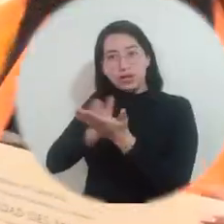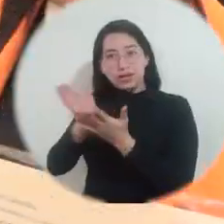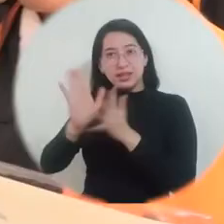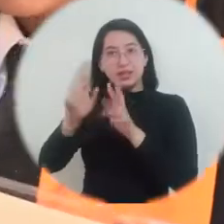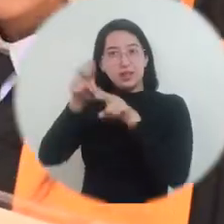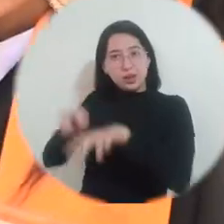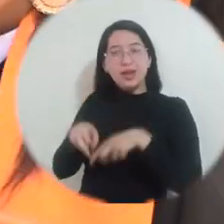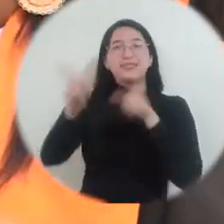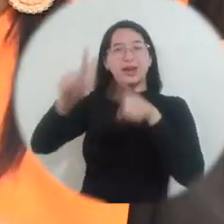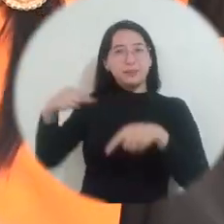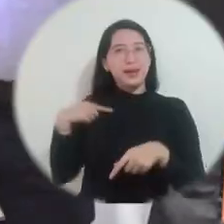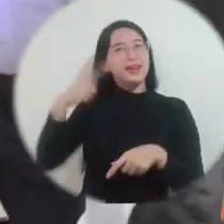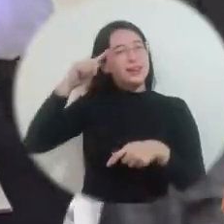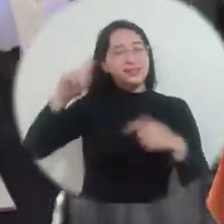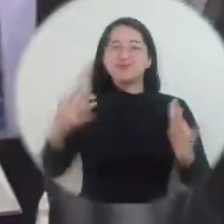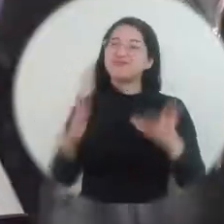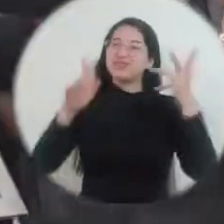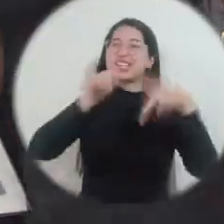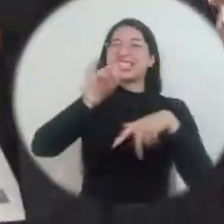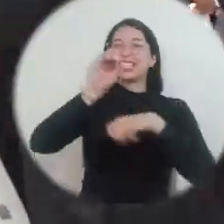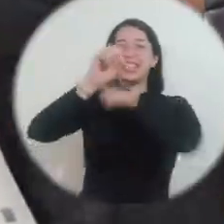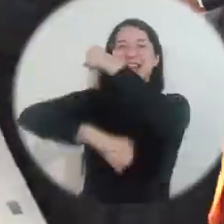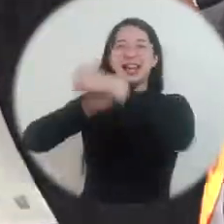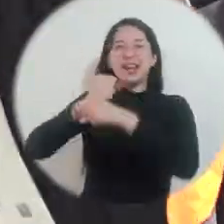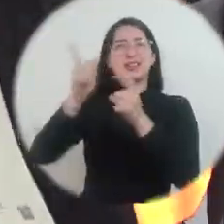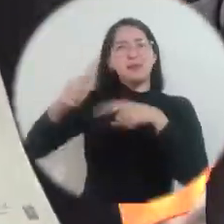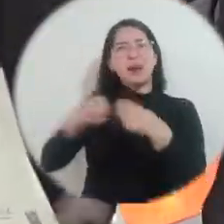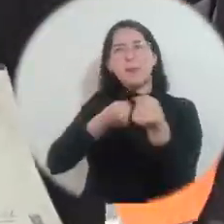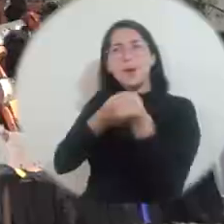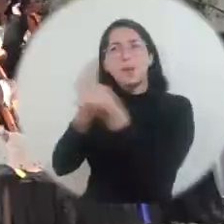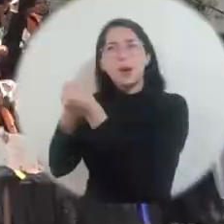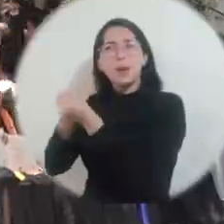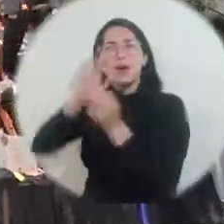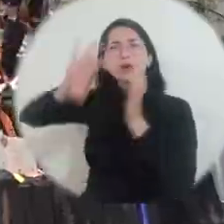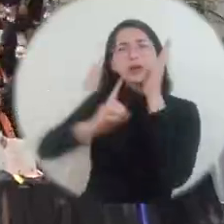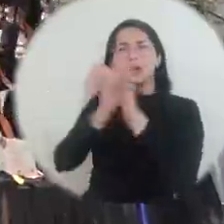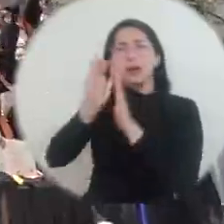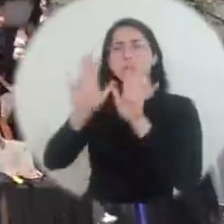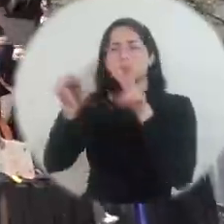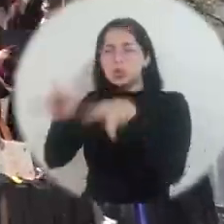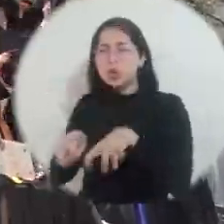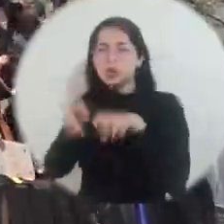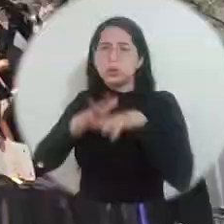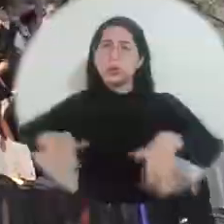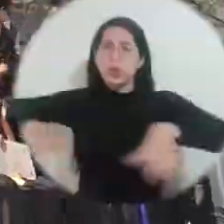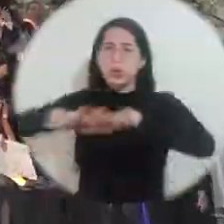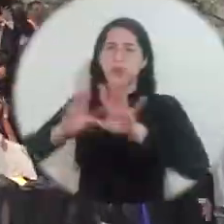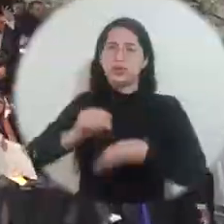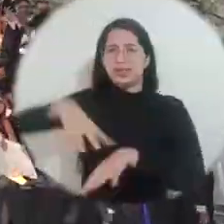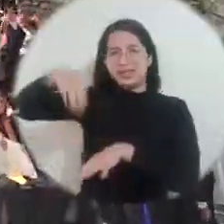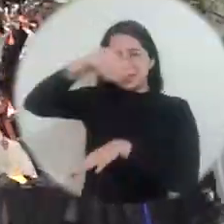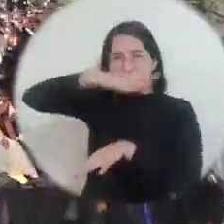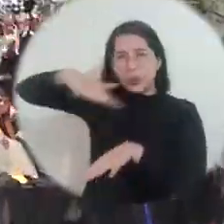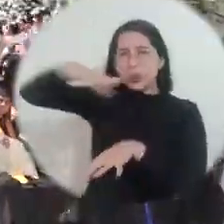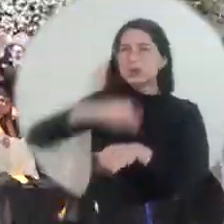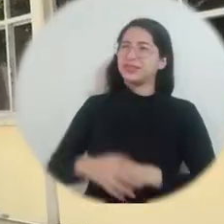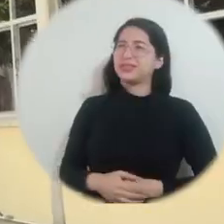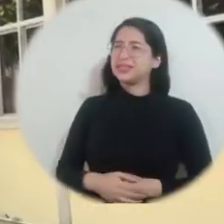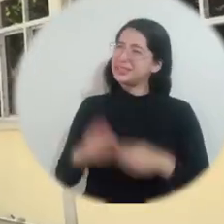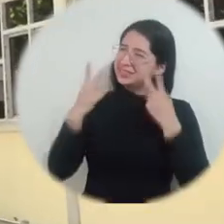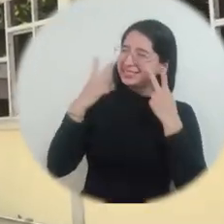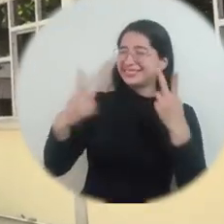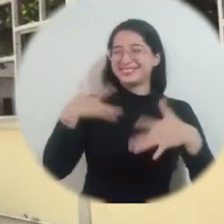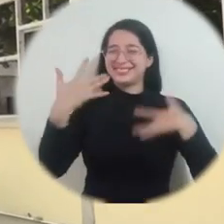el programa de Ingeniería Agronómica también conmemora sus 60 años de significativos aportes al desarrollo agrícola de la región.